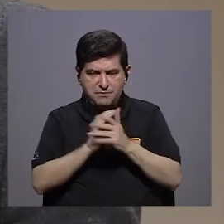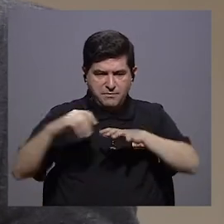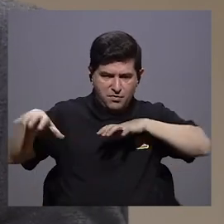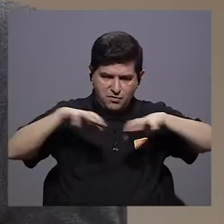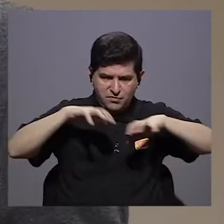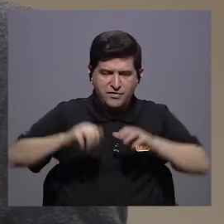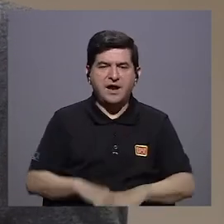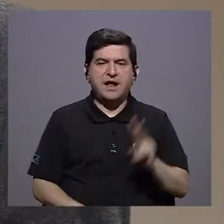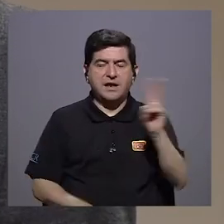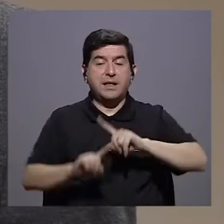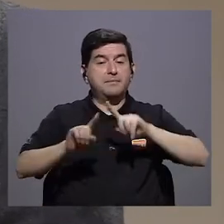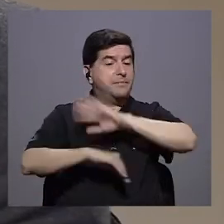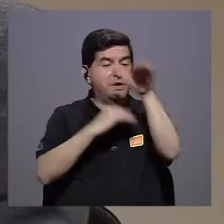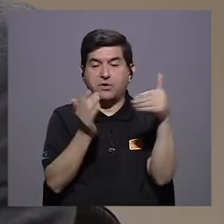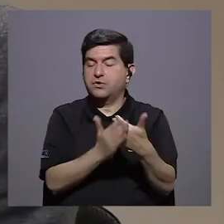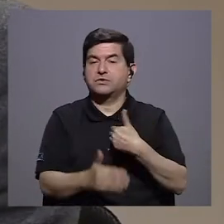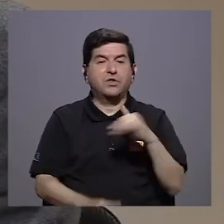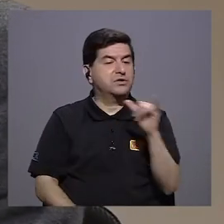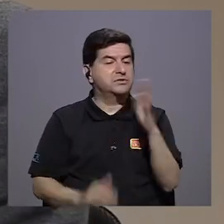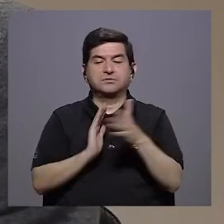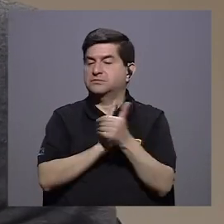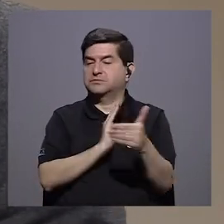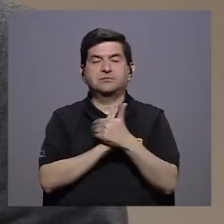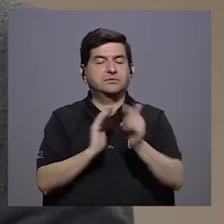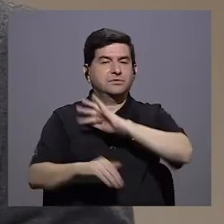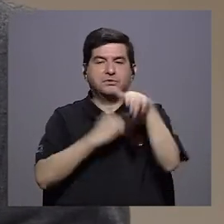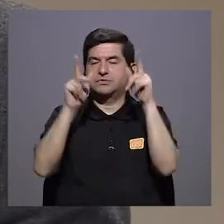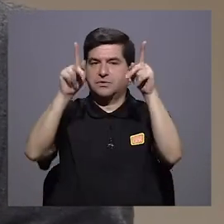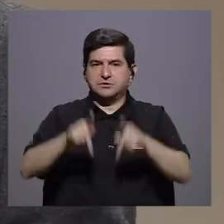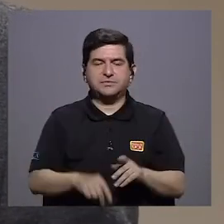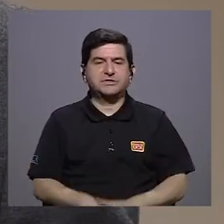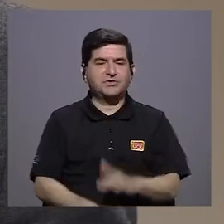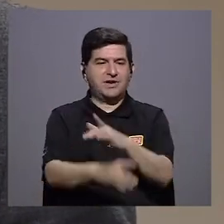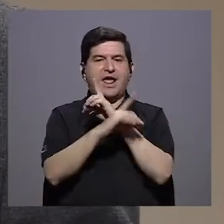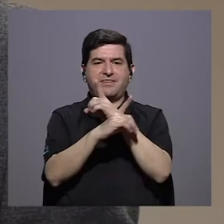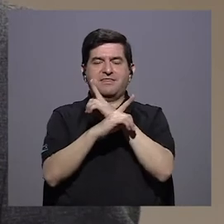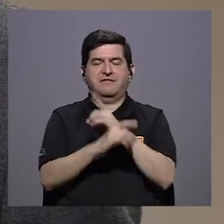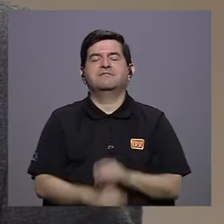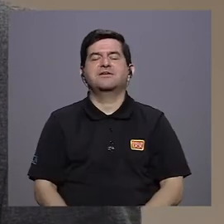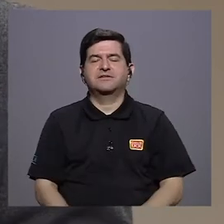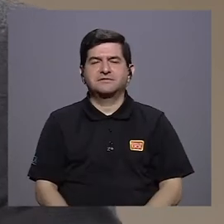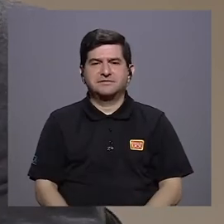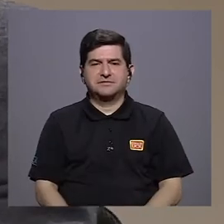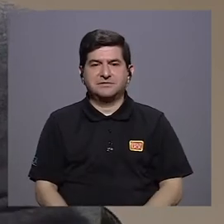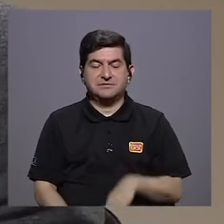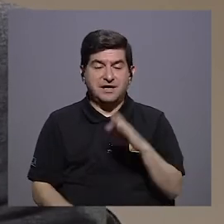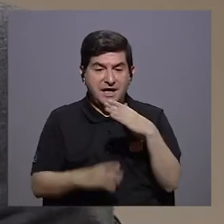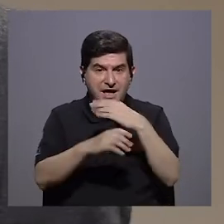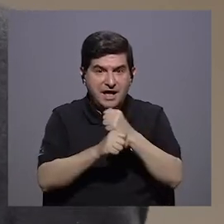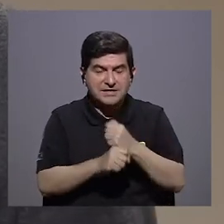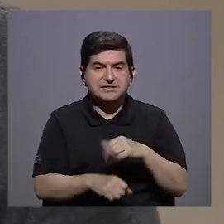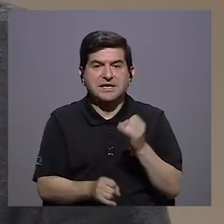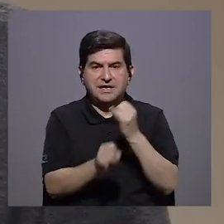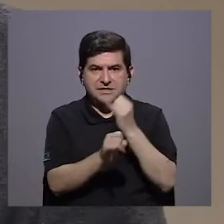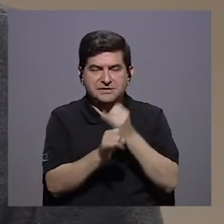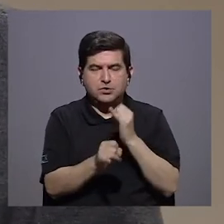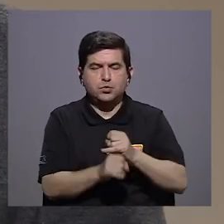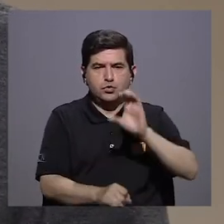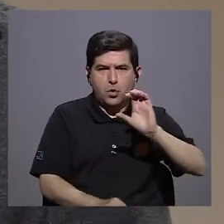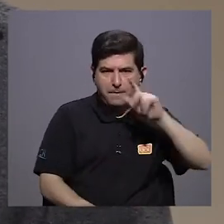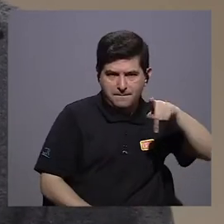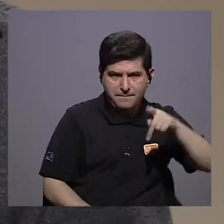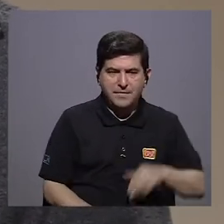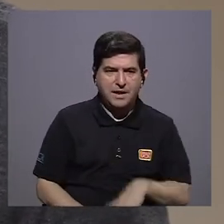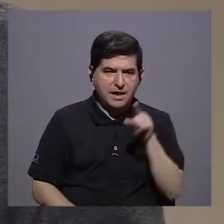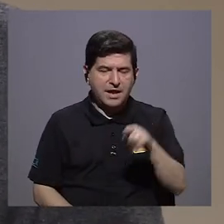de reaccionar a este virus, pero no todos tienen esa misma capacidad. No todo el mundo puede generar esas defensas de inmunidad. Lo que está haciendo el Instituto Clomiro